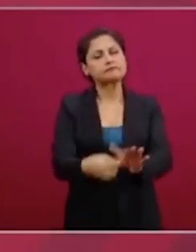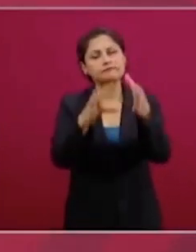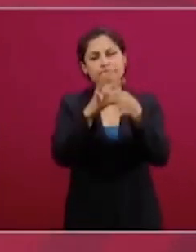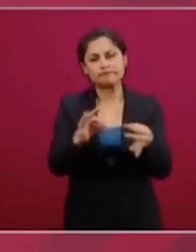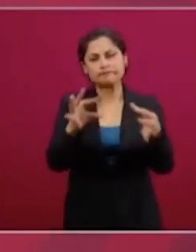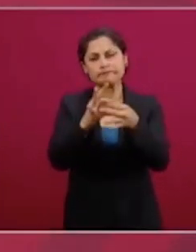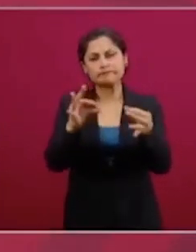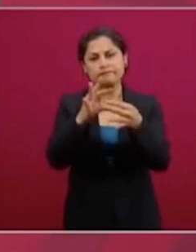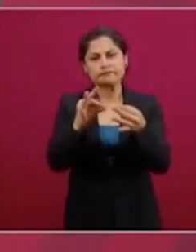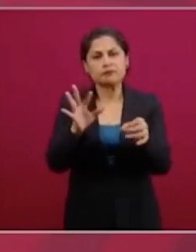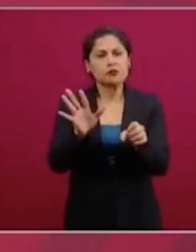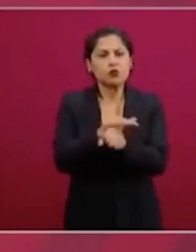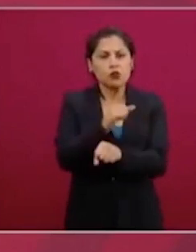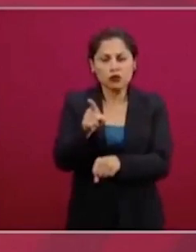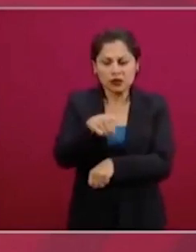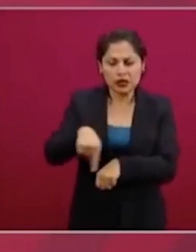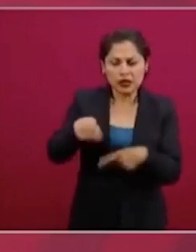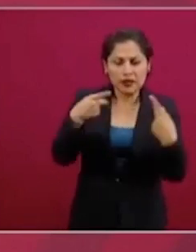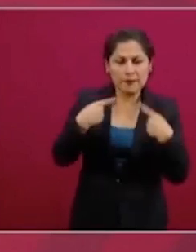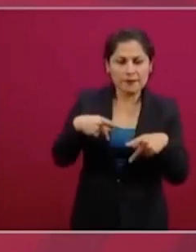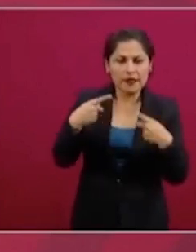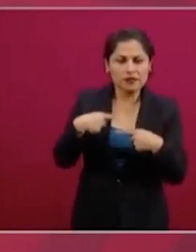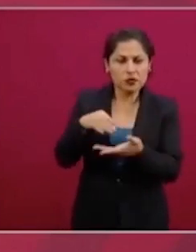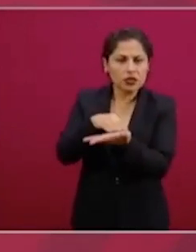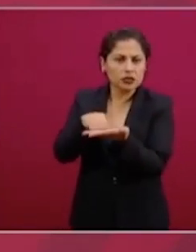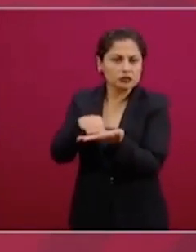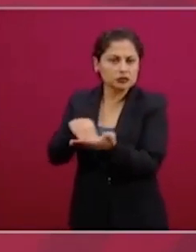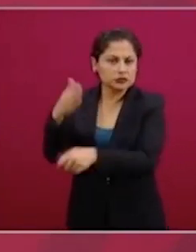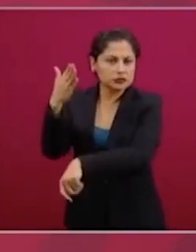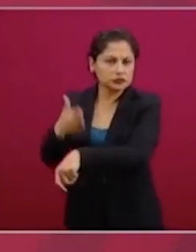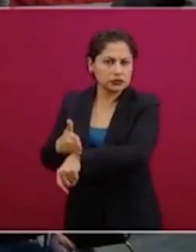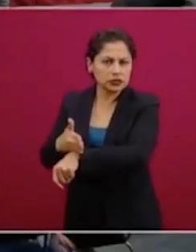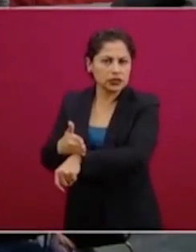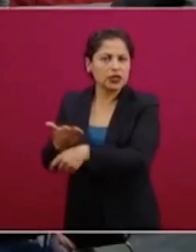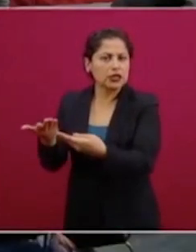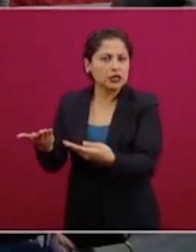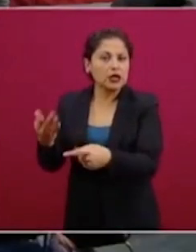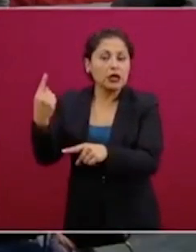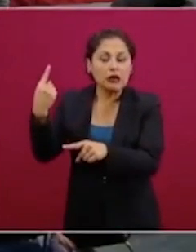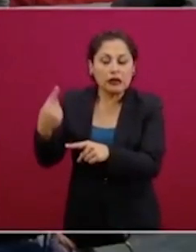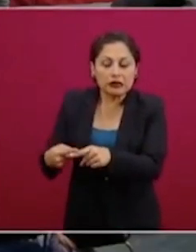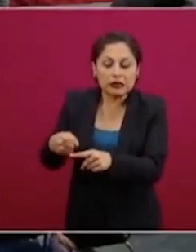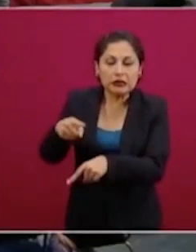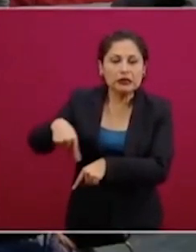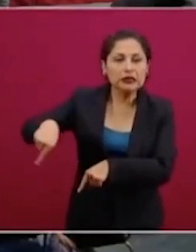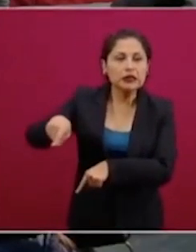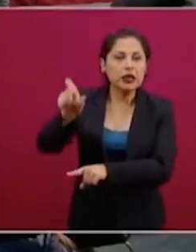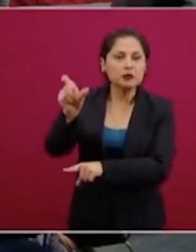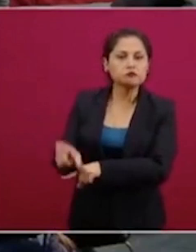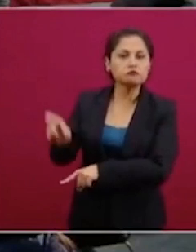van a dar estas amnistías, ¿a quiénes? O sea, son personas